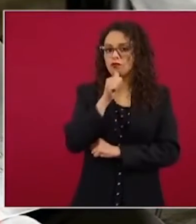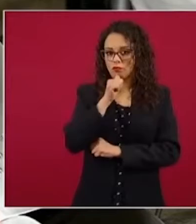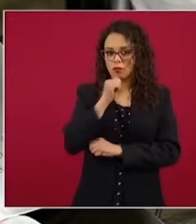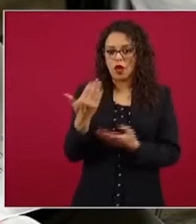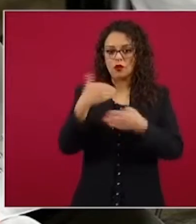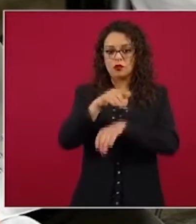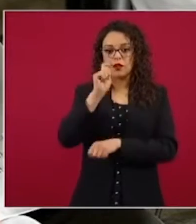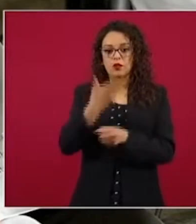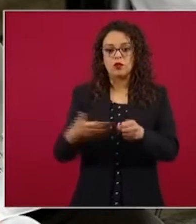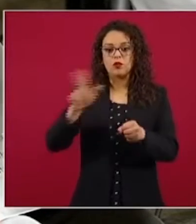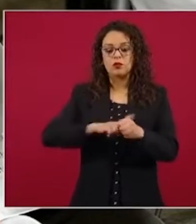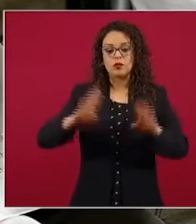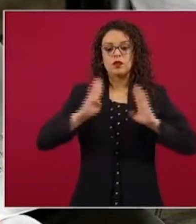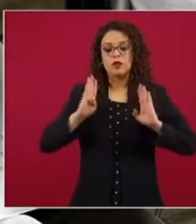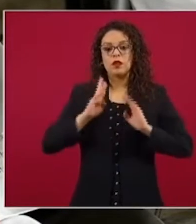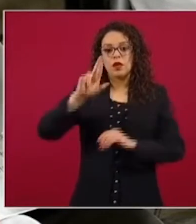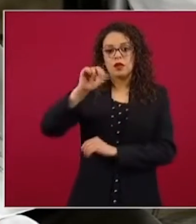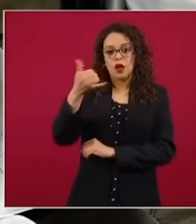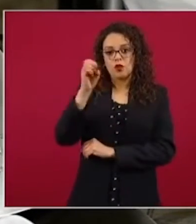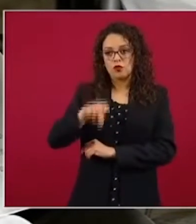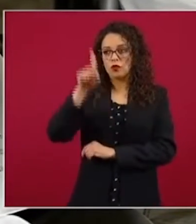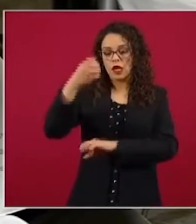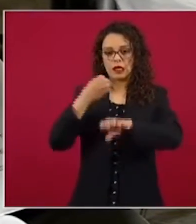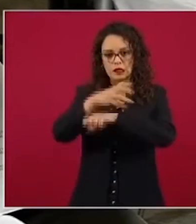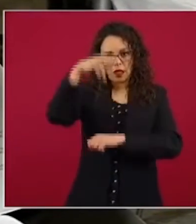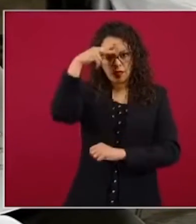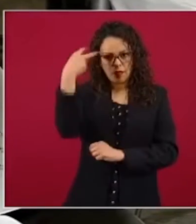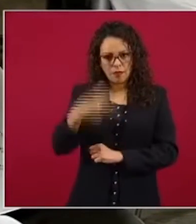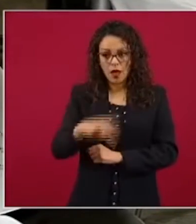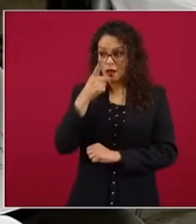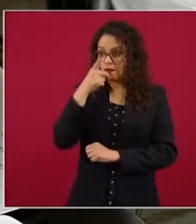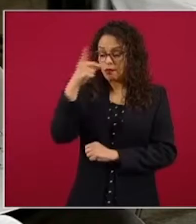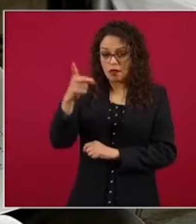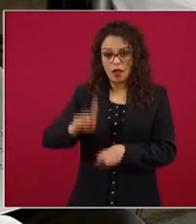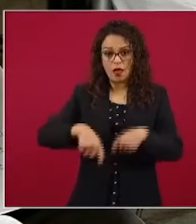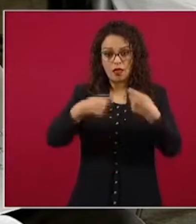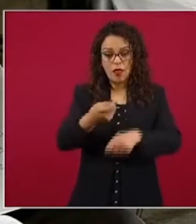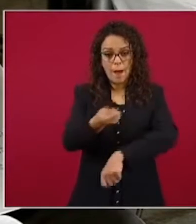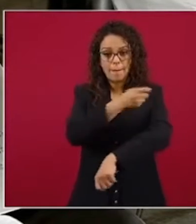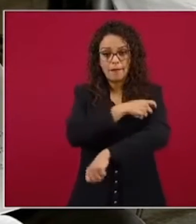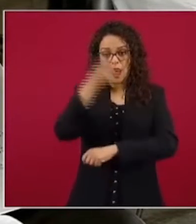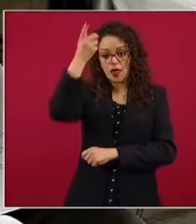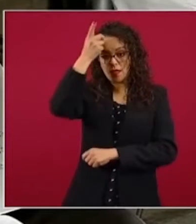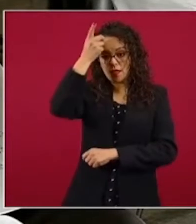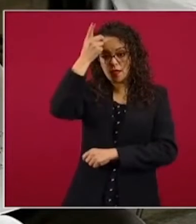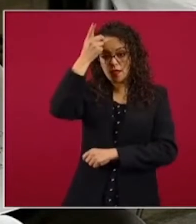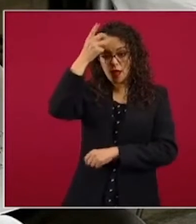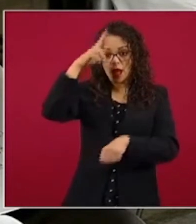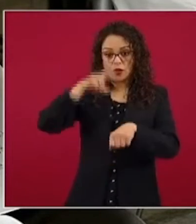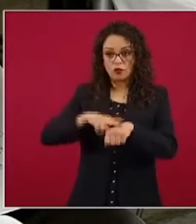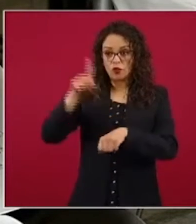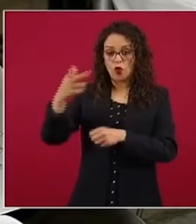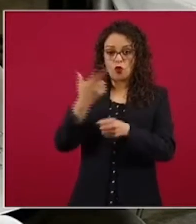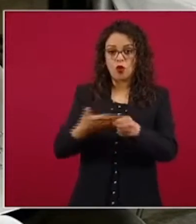hospital militar de Rayón en el Estado de México, donde nos decían que se aplicó la vacuna al director del hospital López Mateos y a